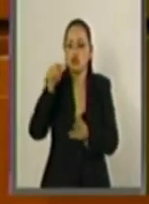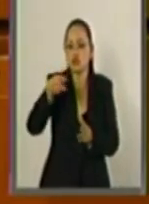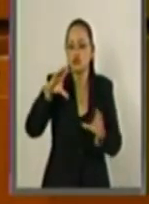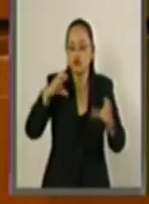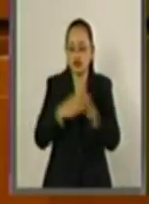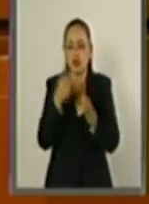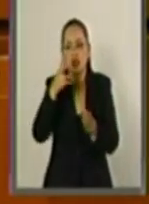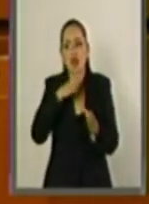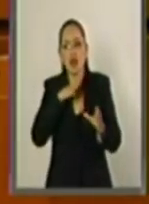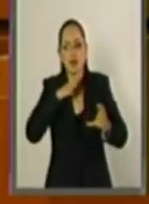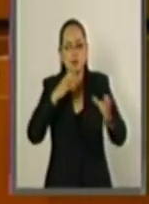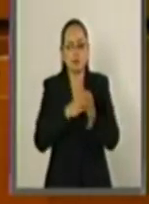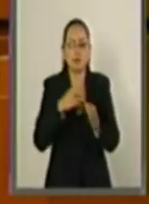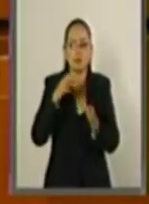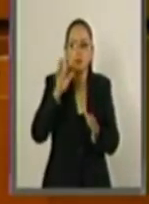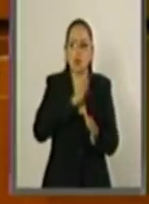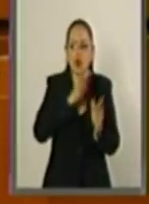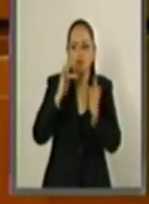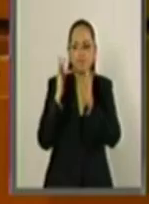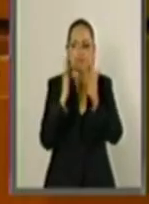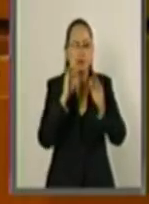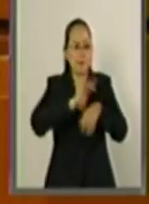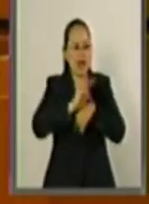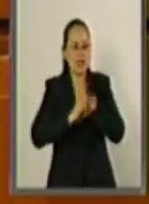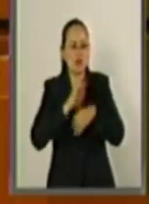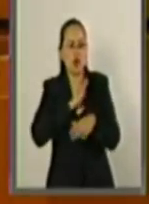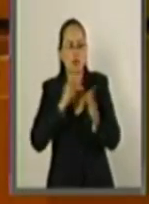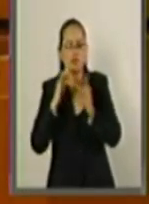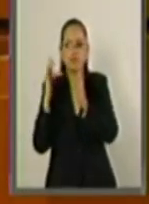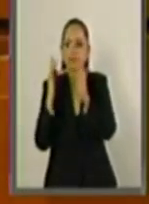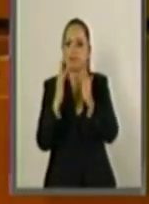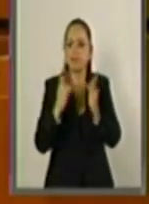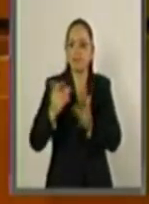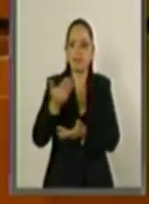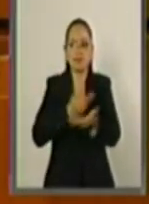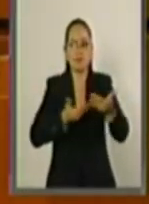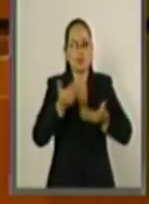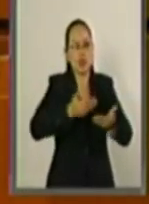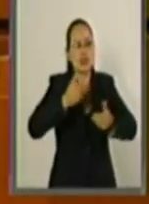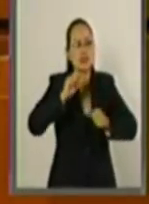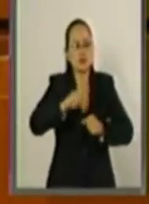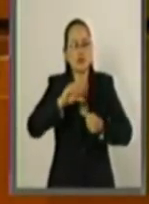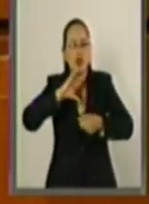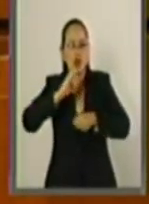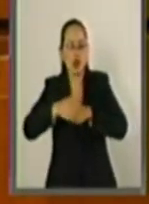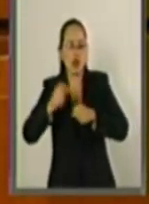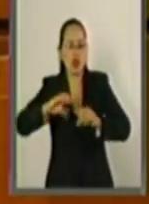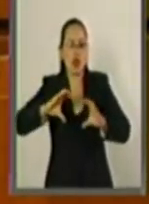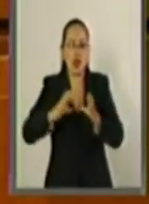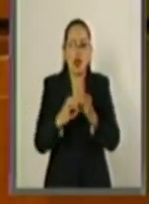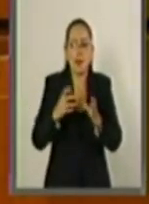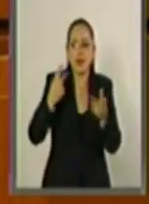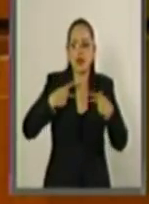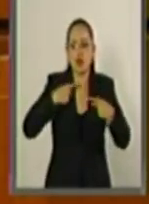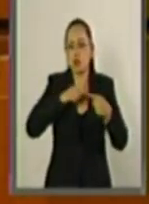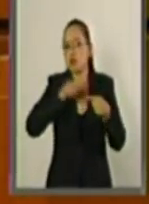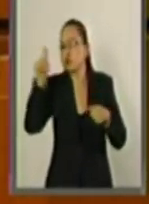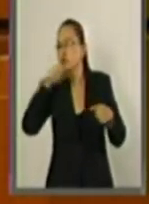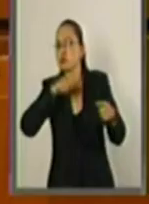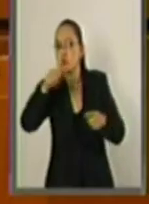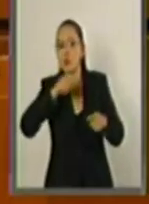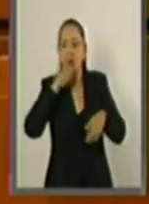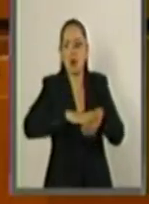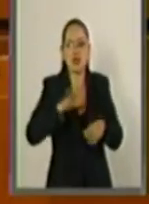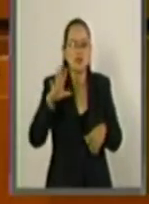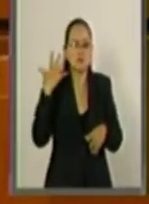de mejorar la conectividad del país para facilitar el flujo de productos, servicios y el tránsito de personas de manera ágil, eficiente